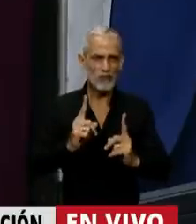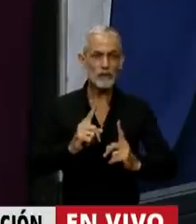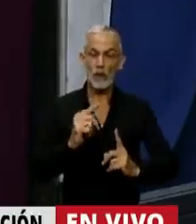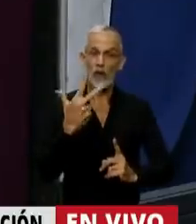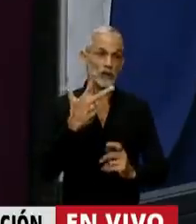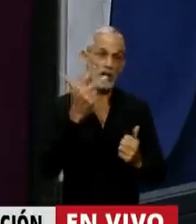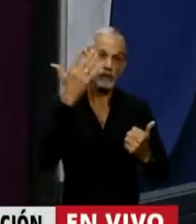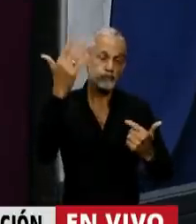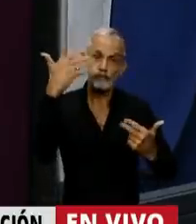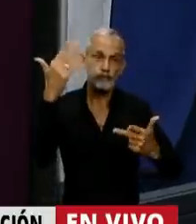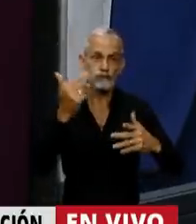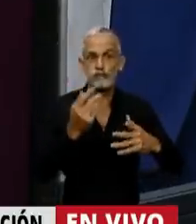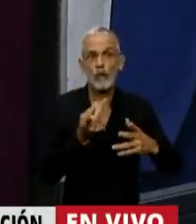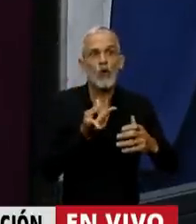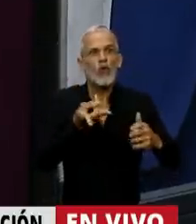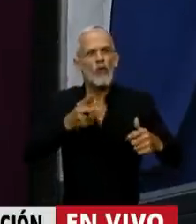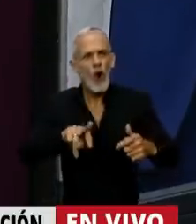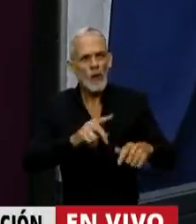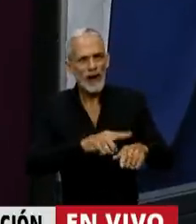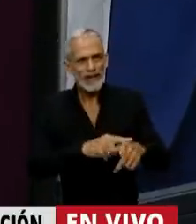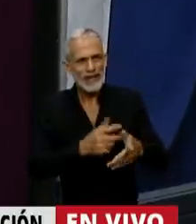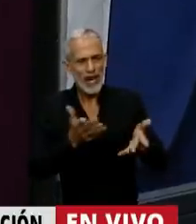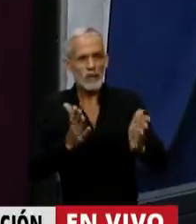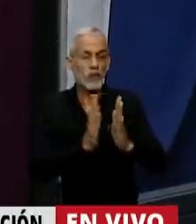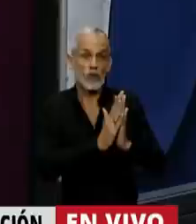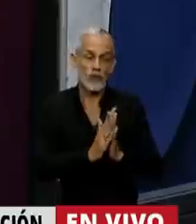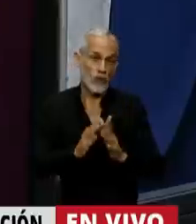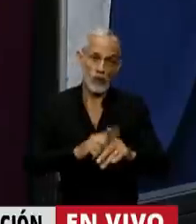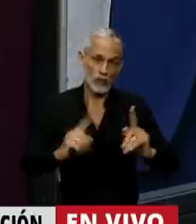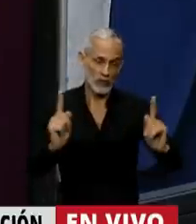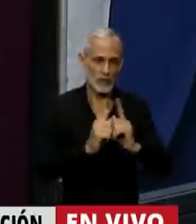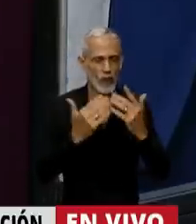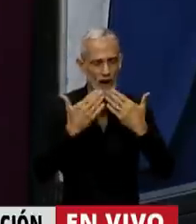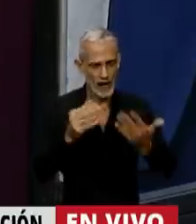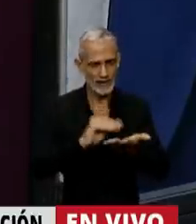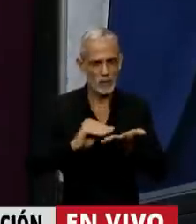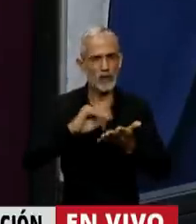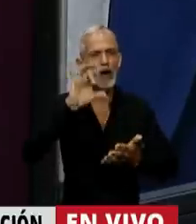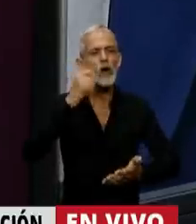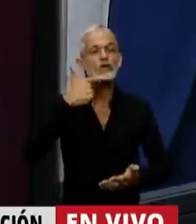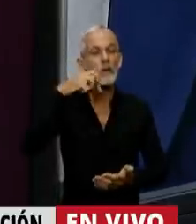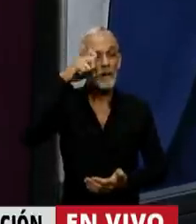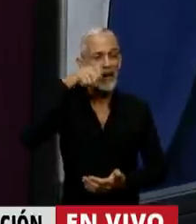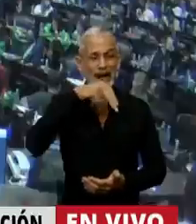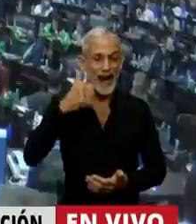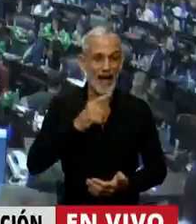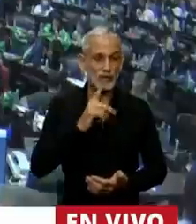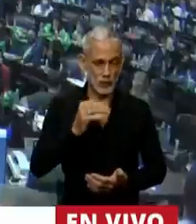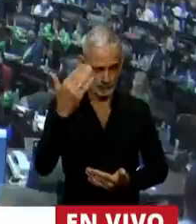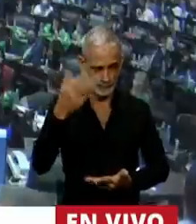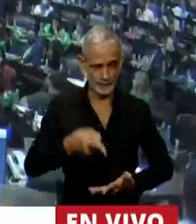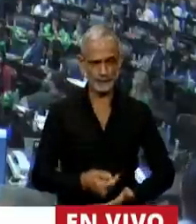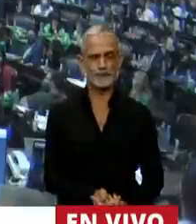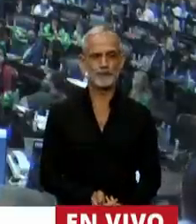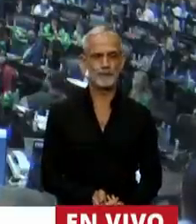tres discursos se duplicaron en tiempo. Gracias, diputada Lospenato, en el uso de la palabra.